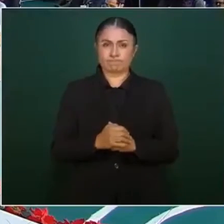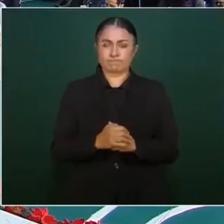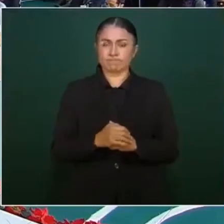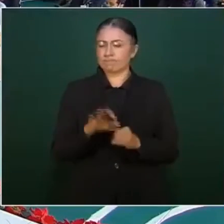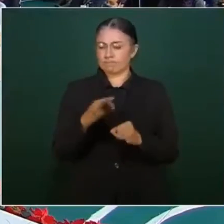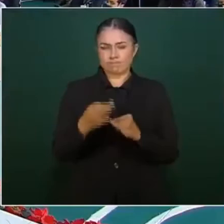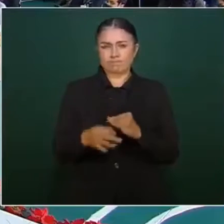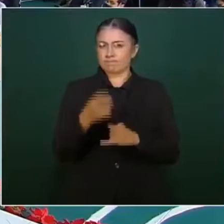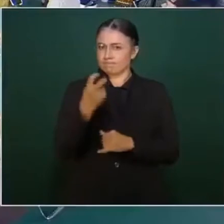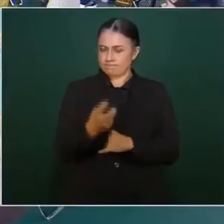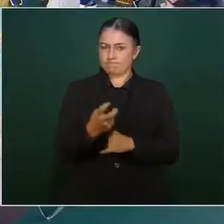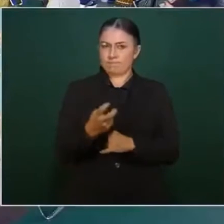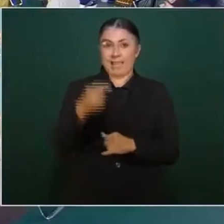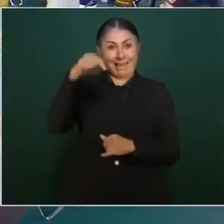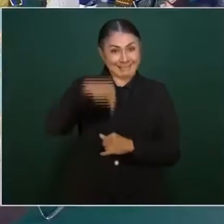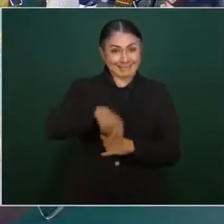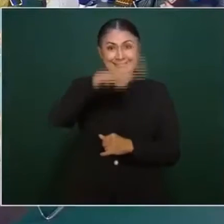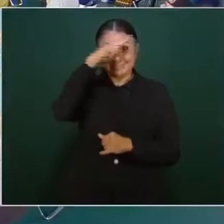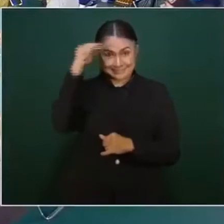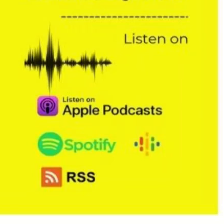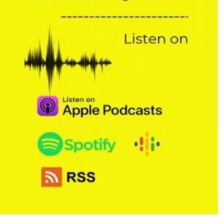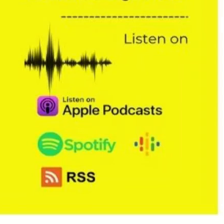Estamos hablando de Nayarit.